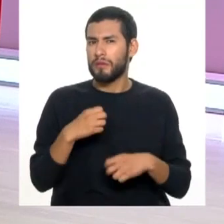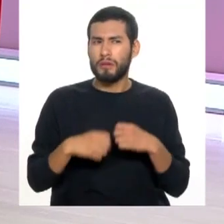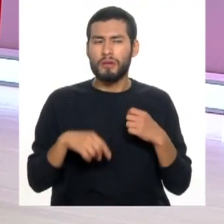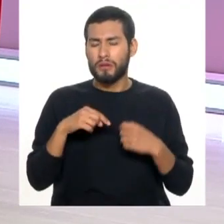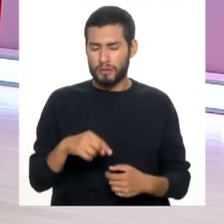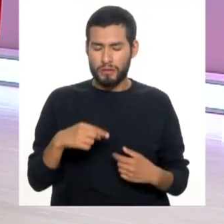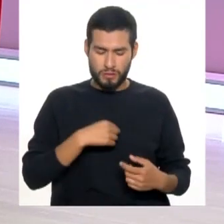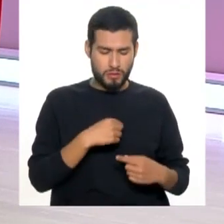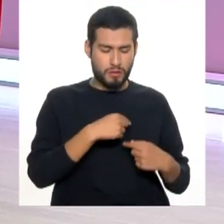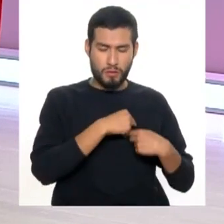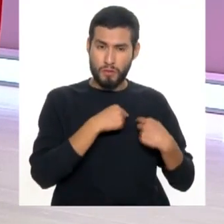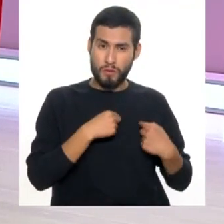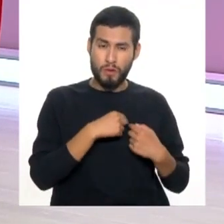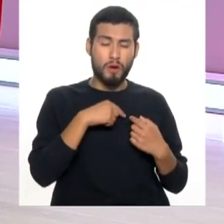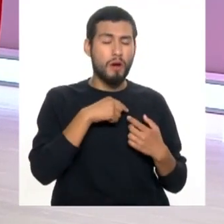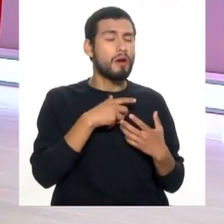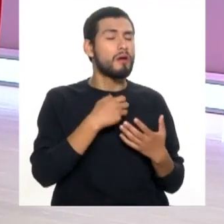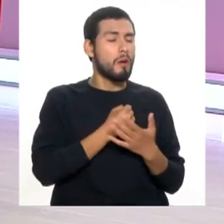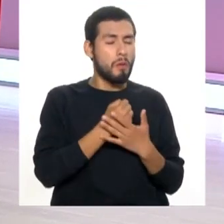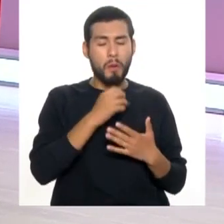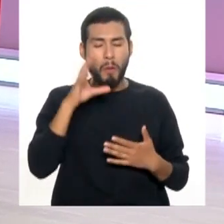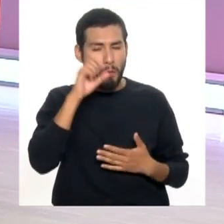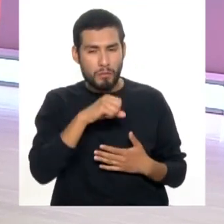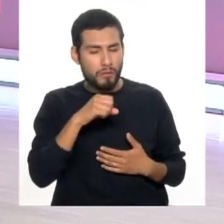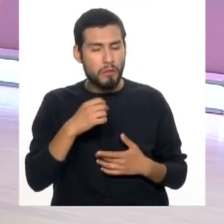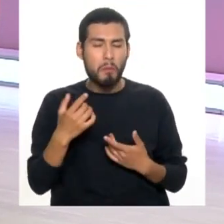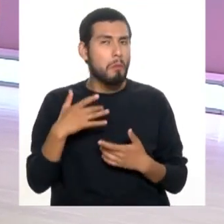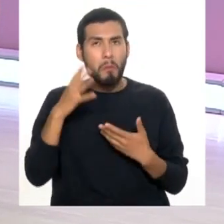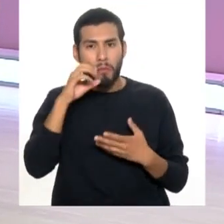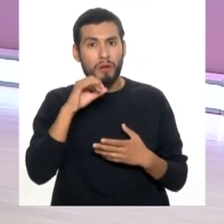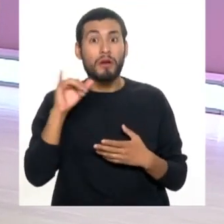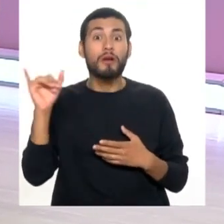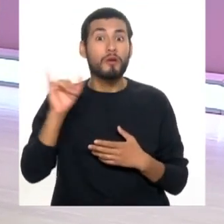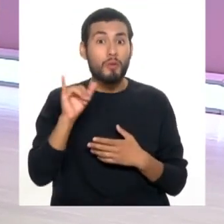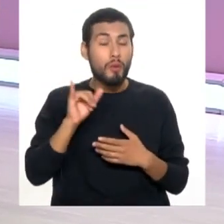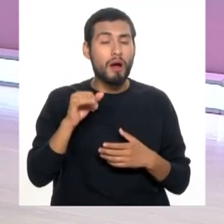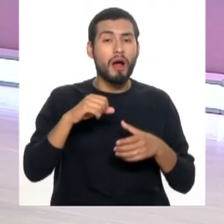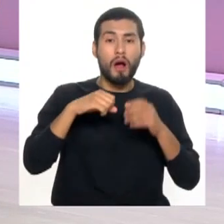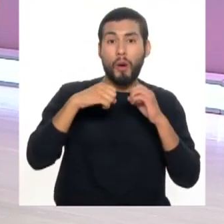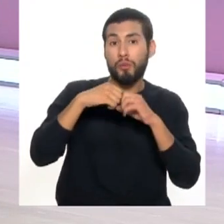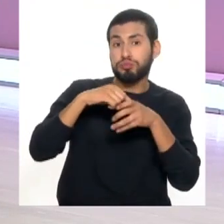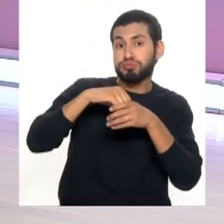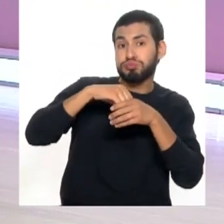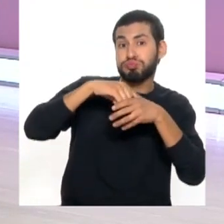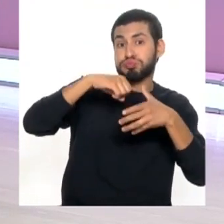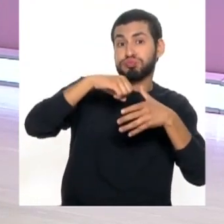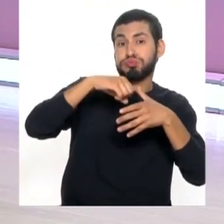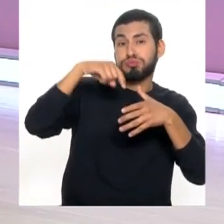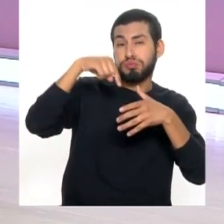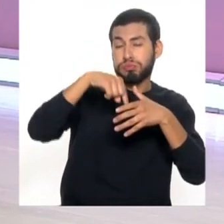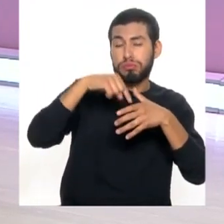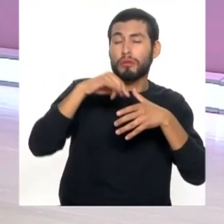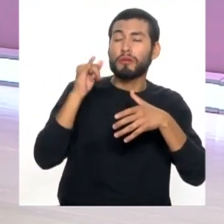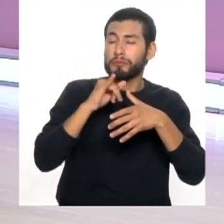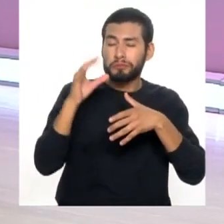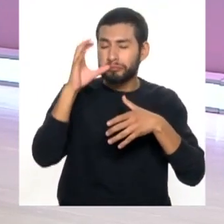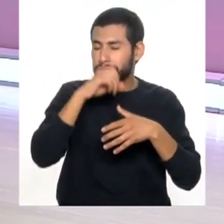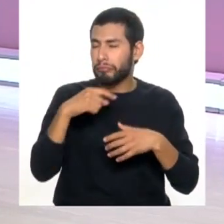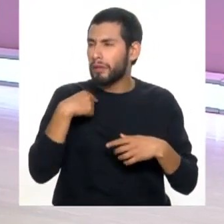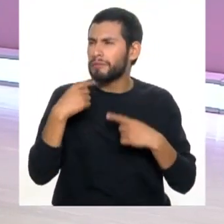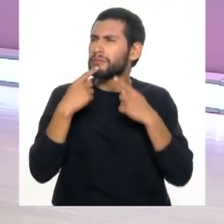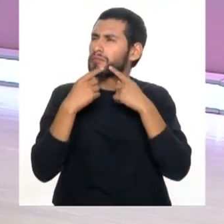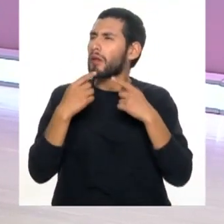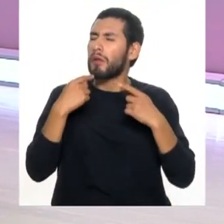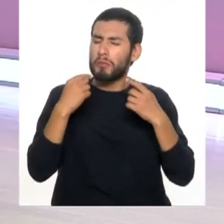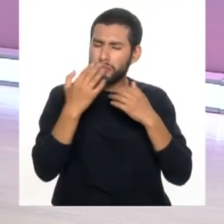que esta inflamación de las encías no duele. Porque la gente, como usted bien lo dijo, doctor Jaime, viene por dolor como una carie o porque se me cayó el diente, se me rompió el diente o me está